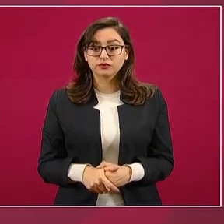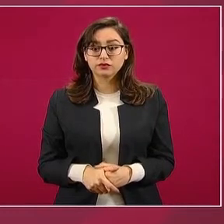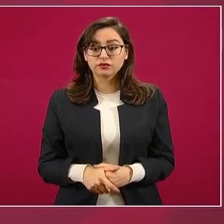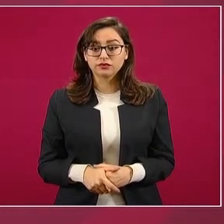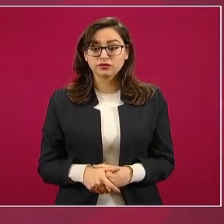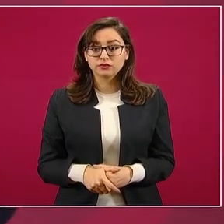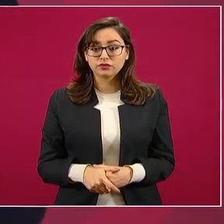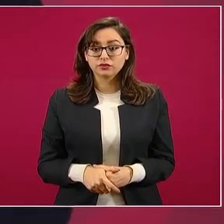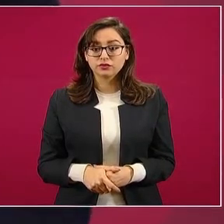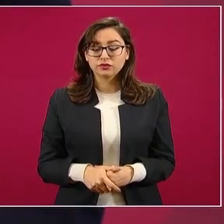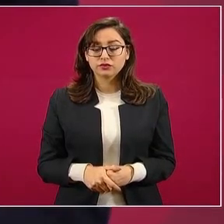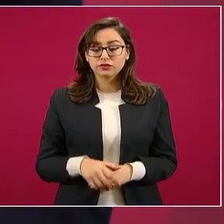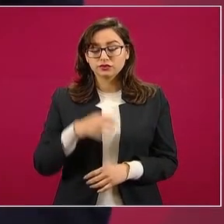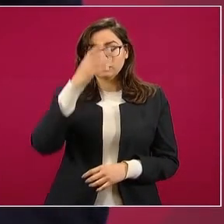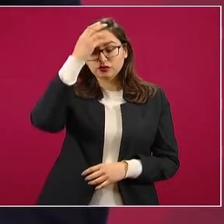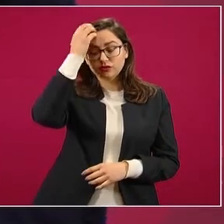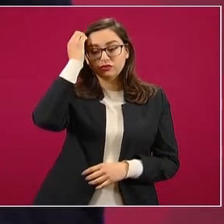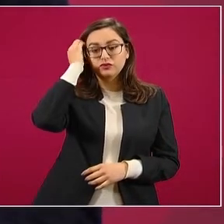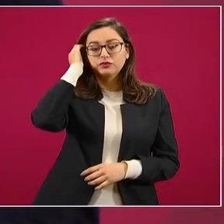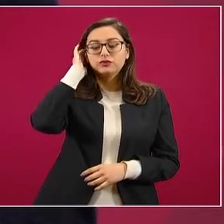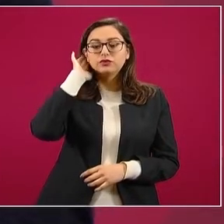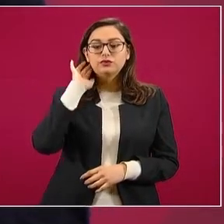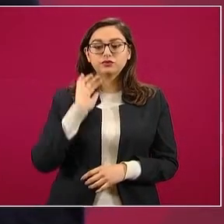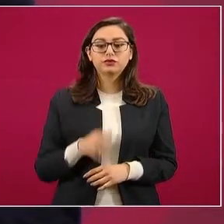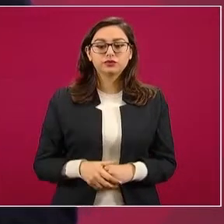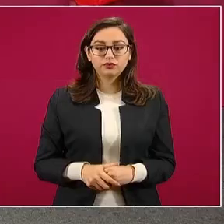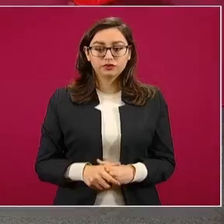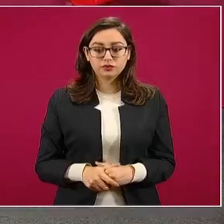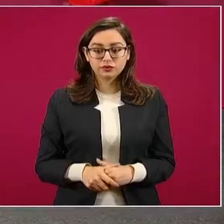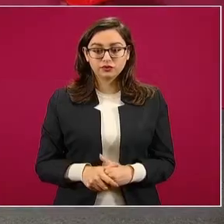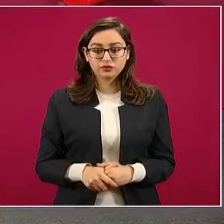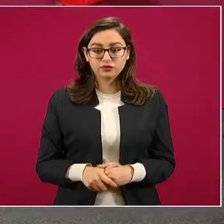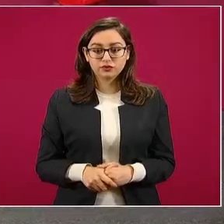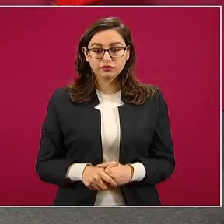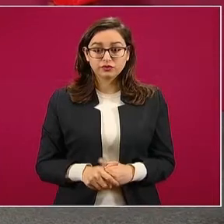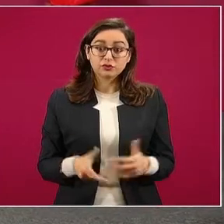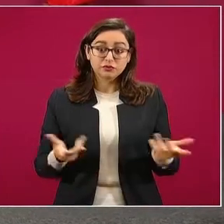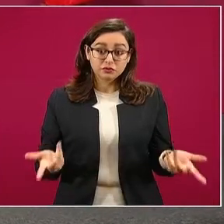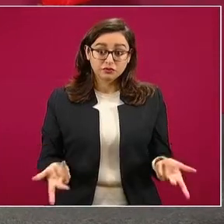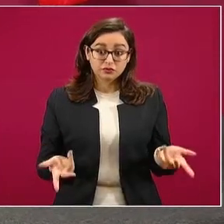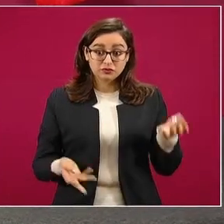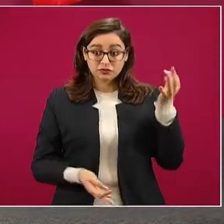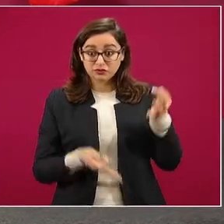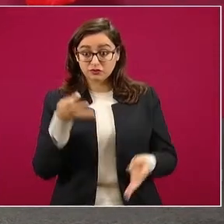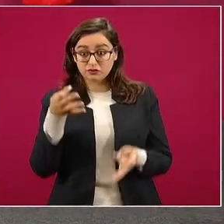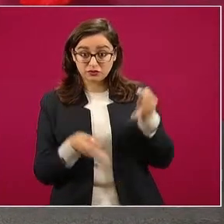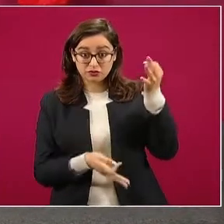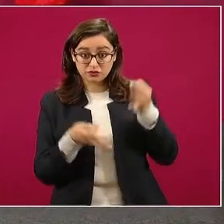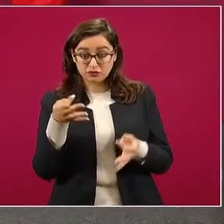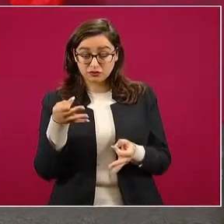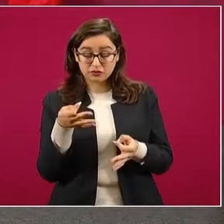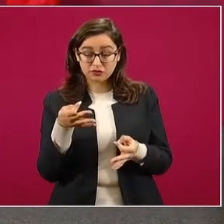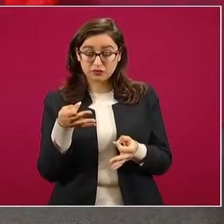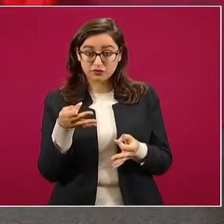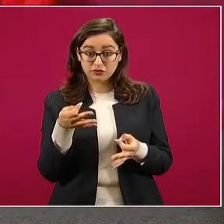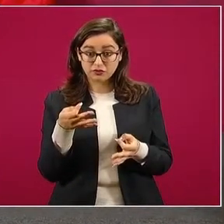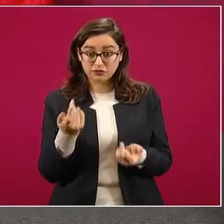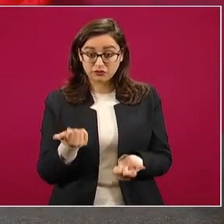famosos o escandalosos de